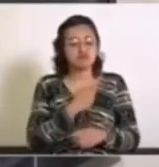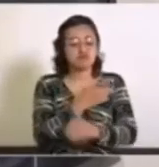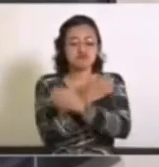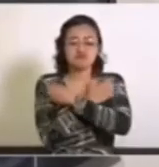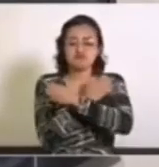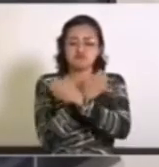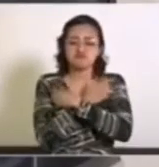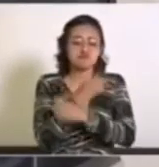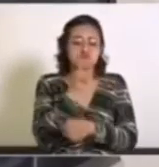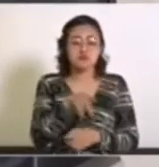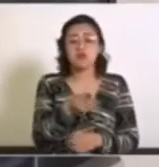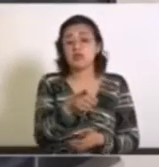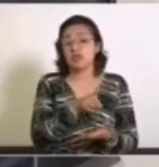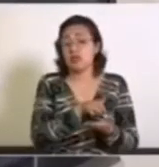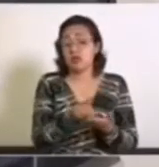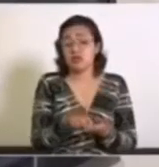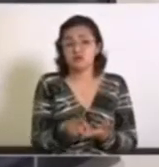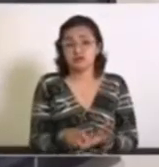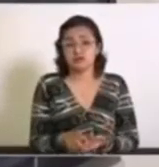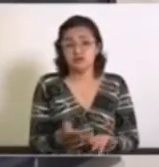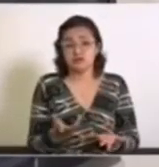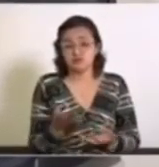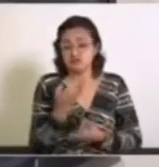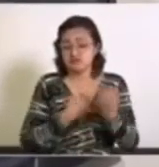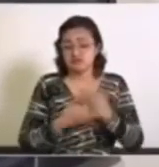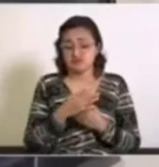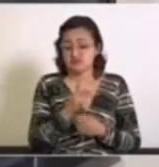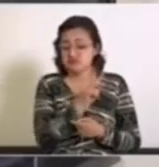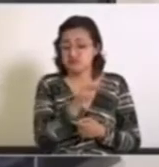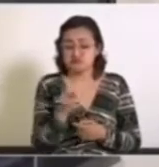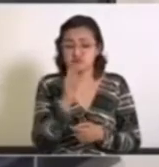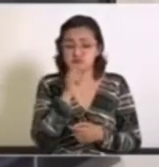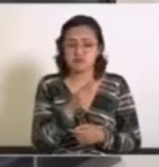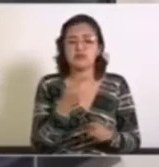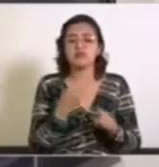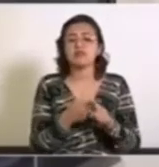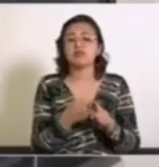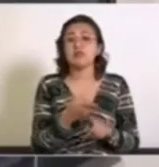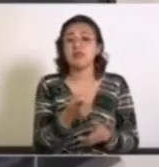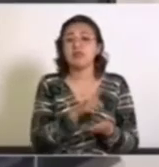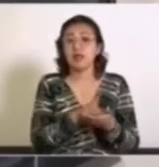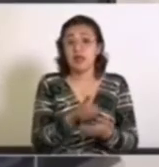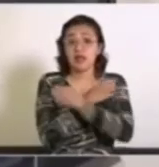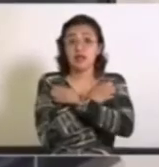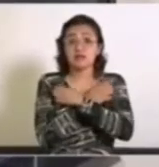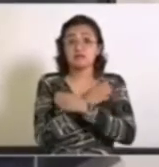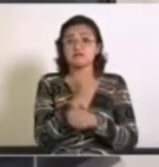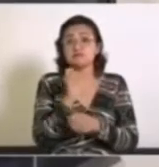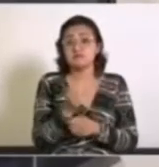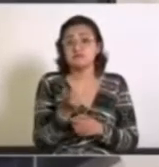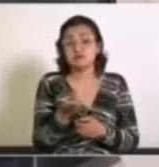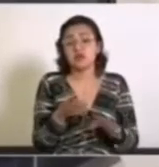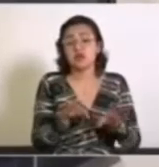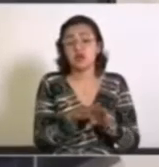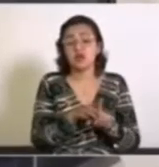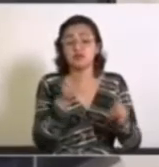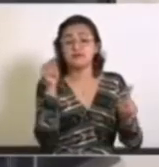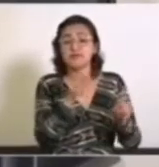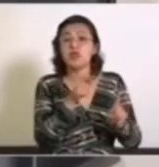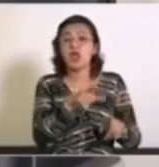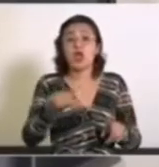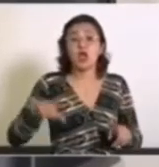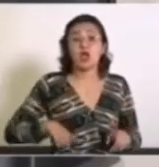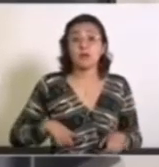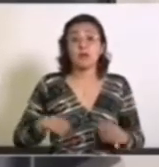derecho, no un privilegio, y unas dimensiones del derecho a la educación es la asequibilidad, que señala que los gobiernos